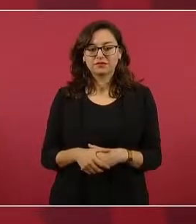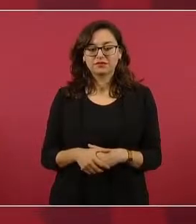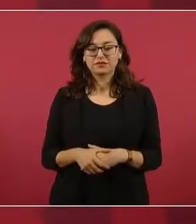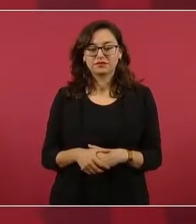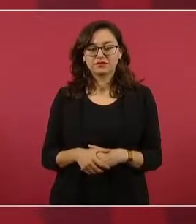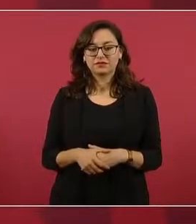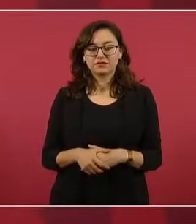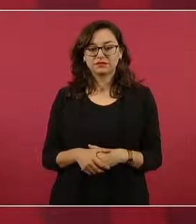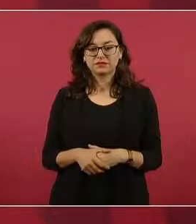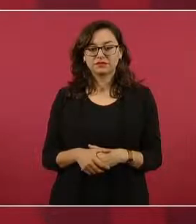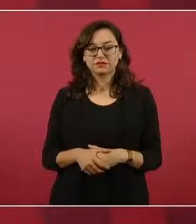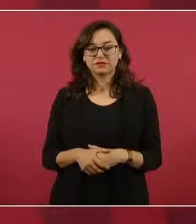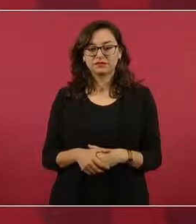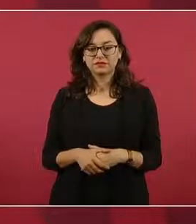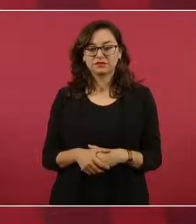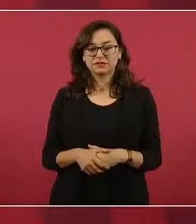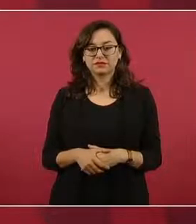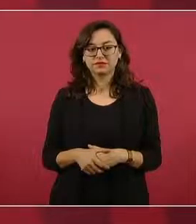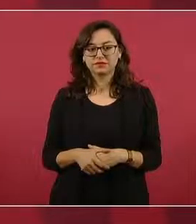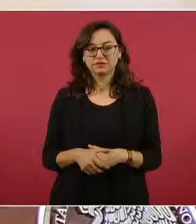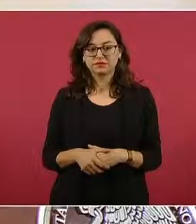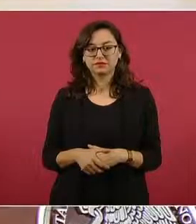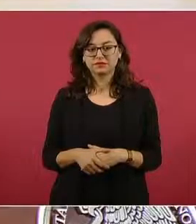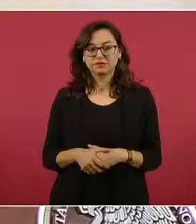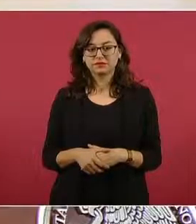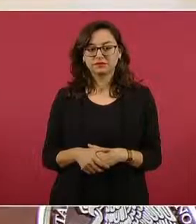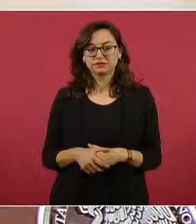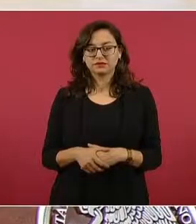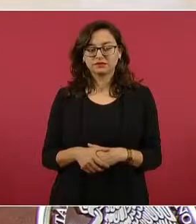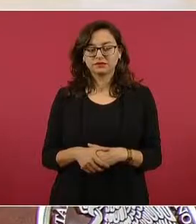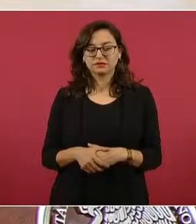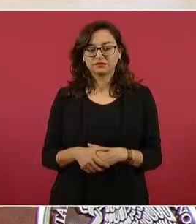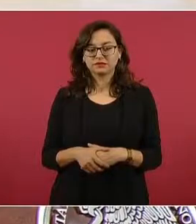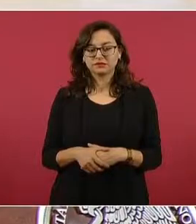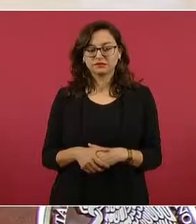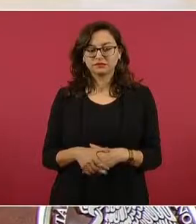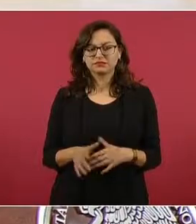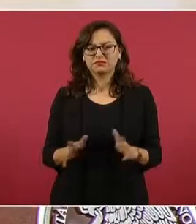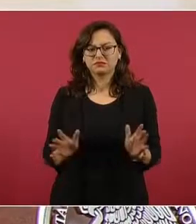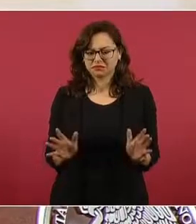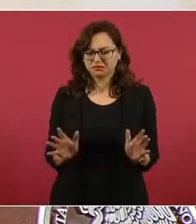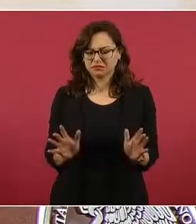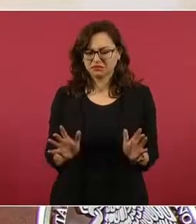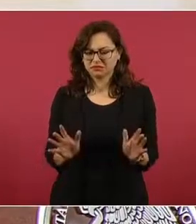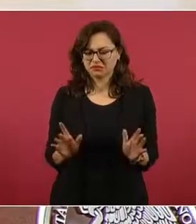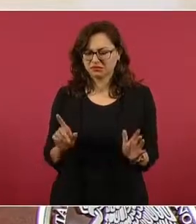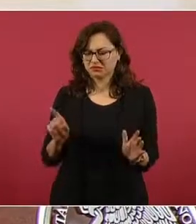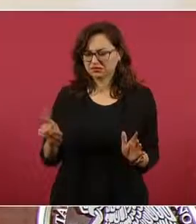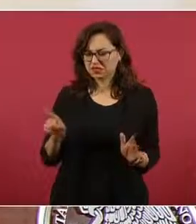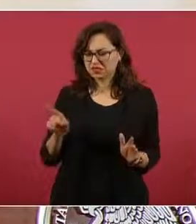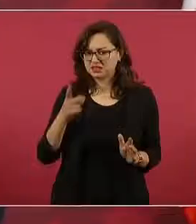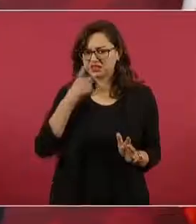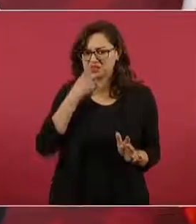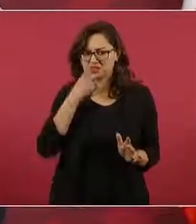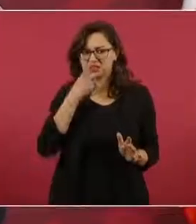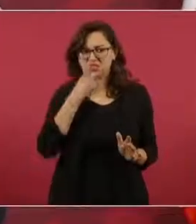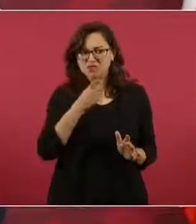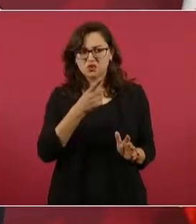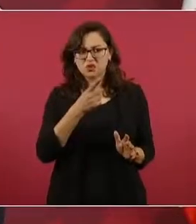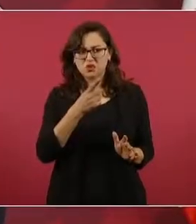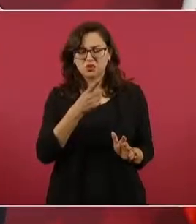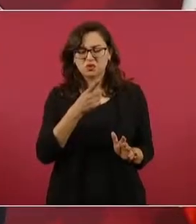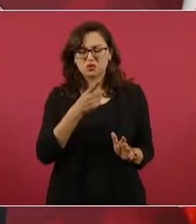creo que hasta me dijo que le cambió